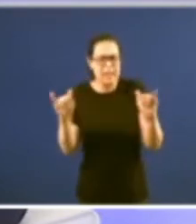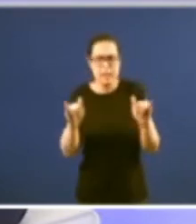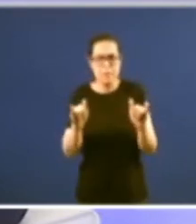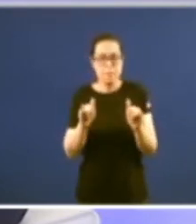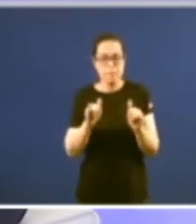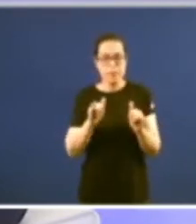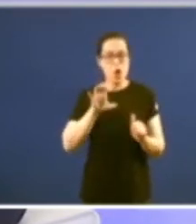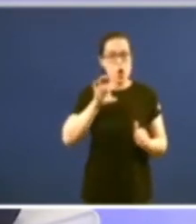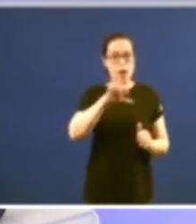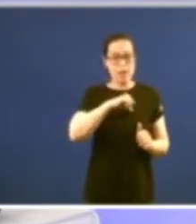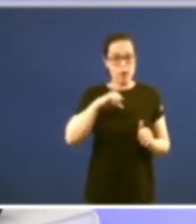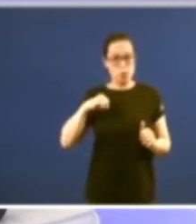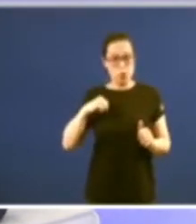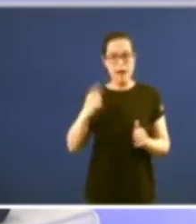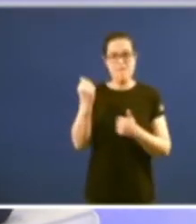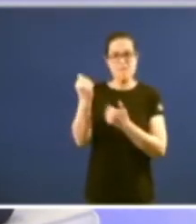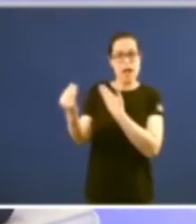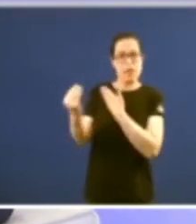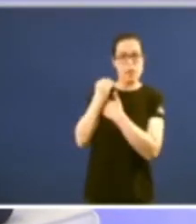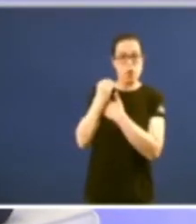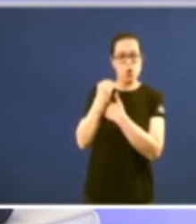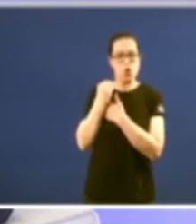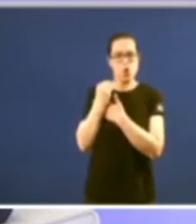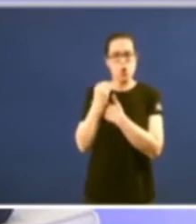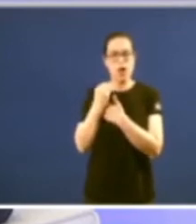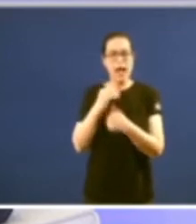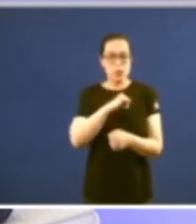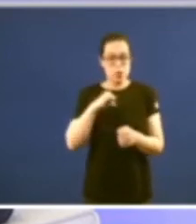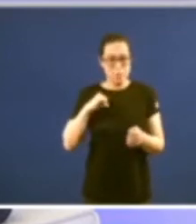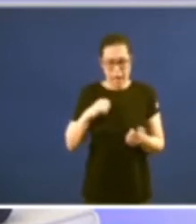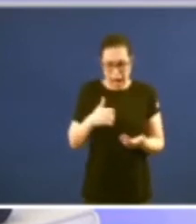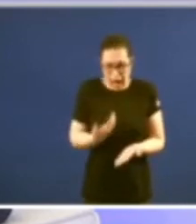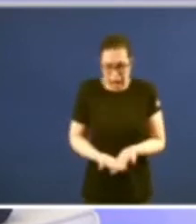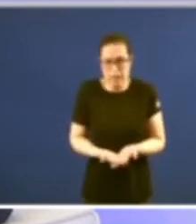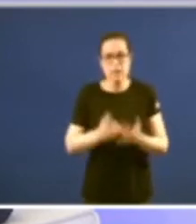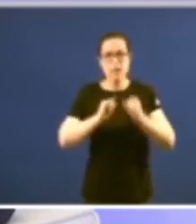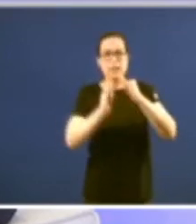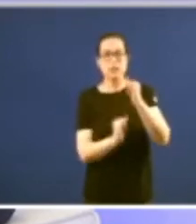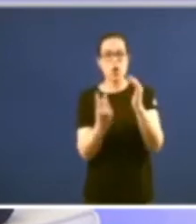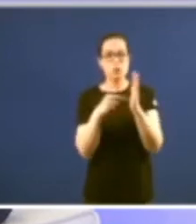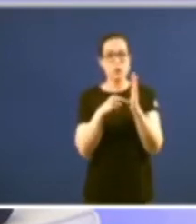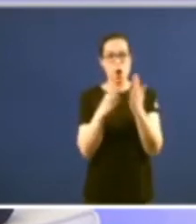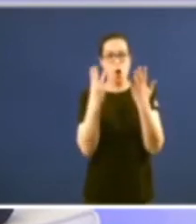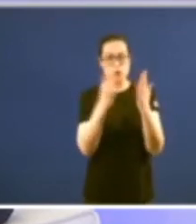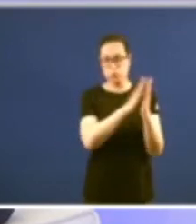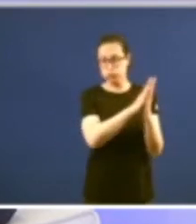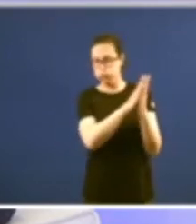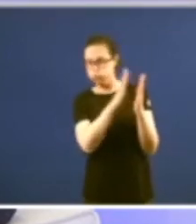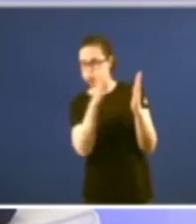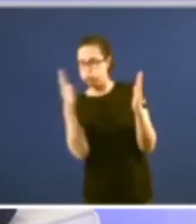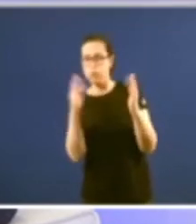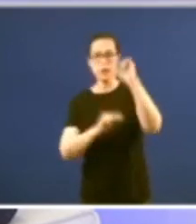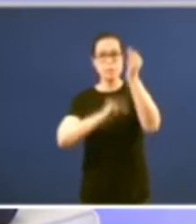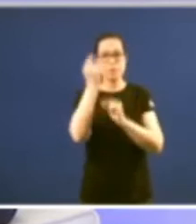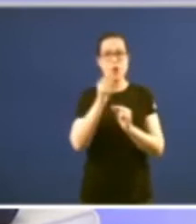aumentou a financiación desde o ano en que empezou a funcionar a autonomía ata o ano da crisis do 2008 e chegou a ter un presuposto de